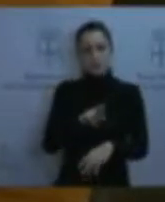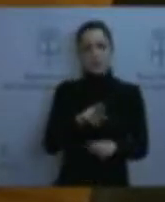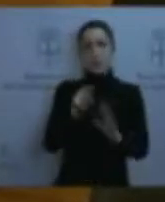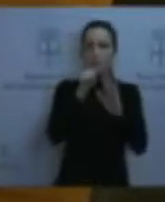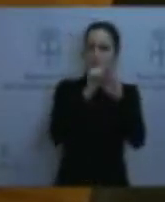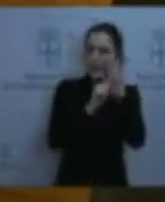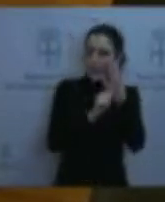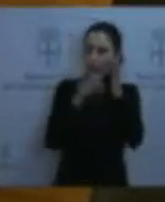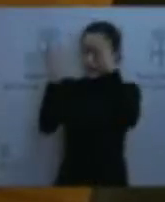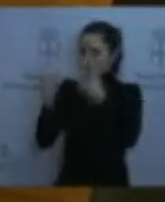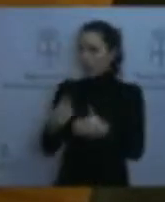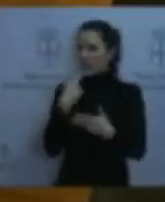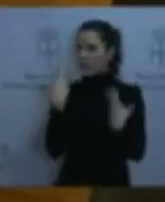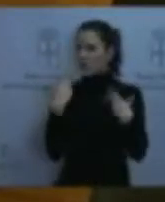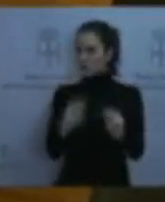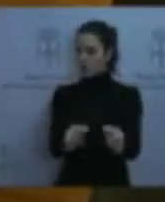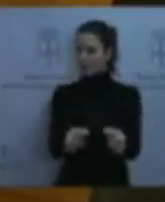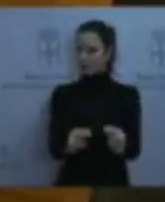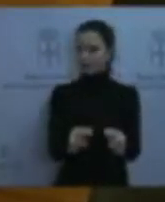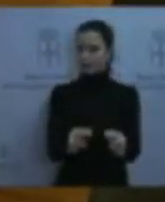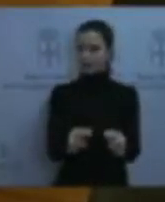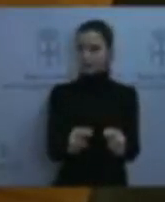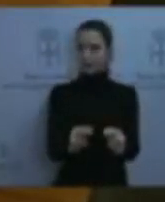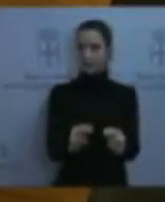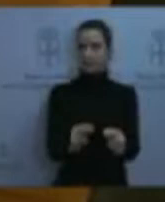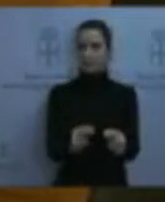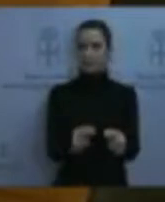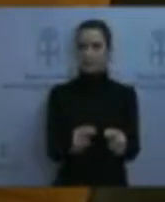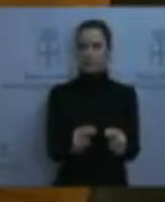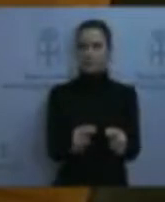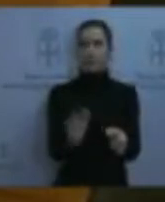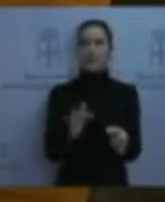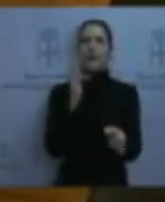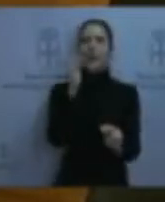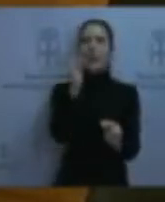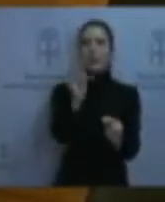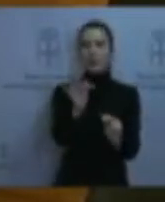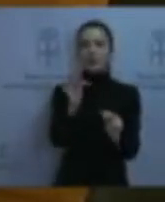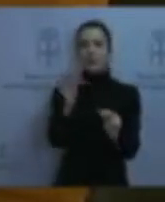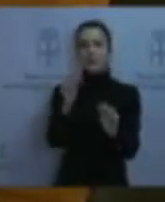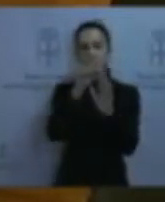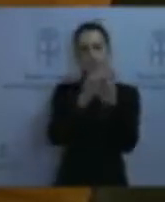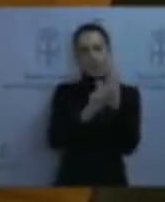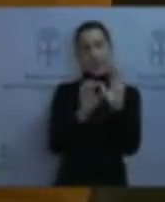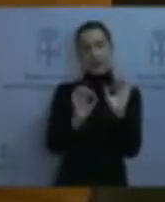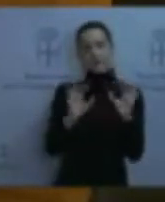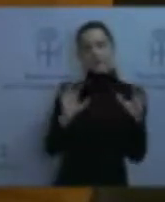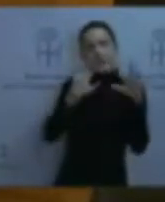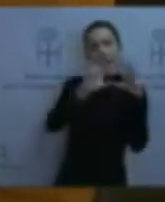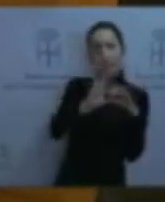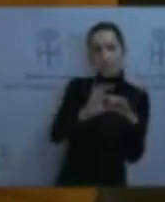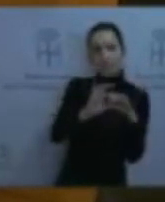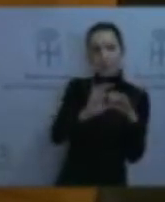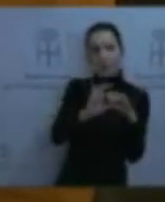y que está en relación con cómo se debería sentir la gente a la que ustedes